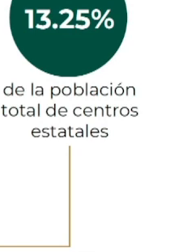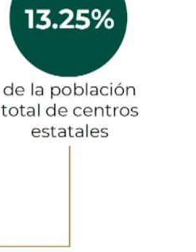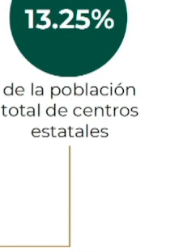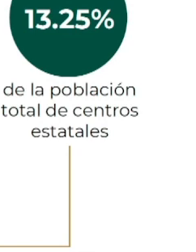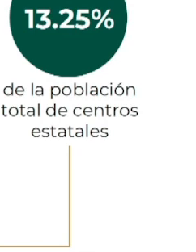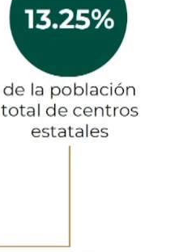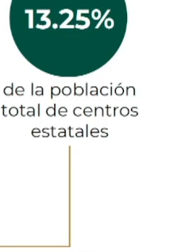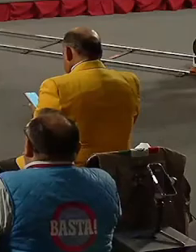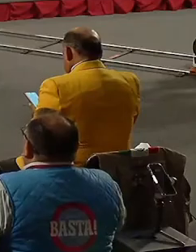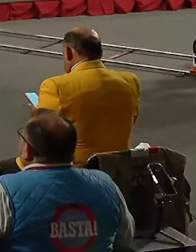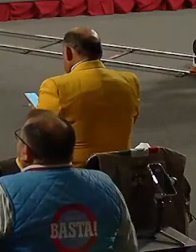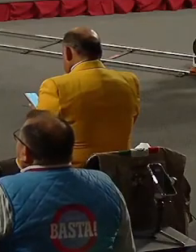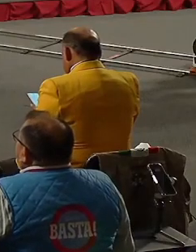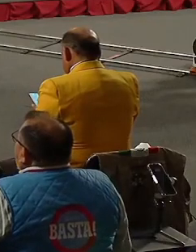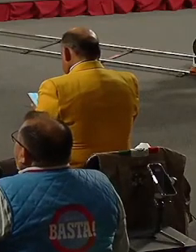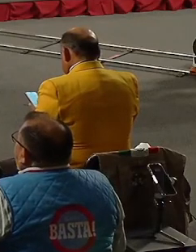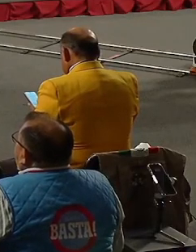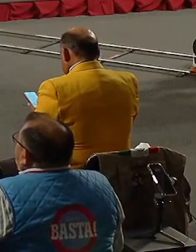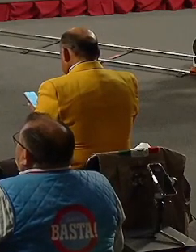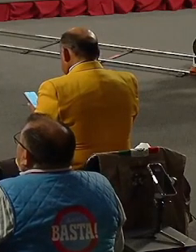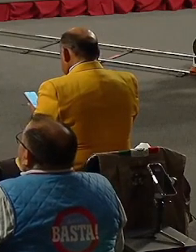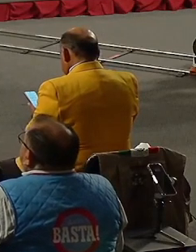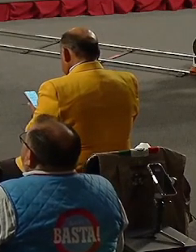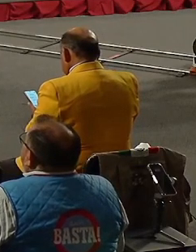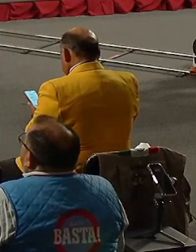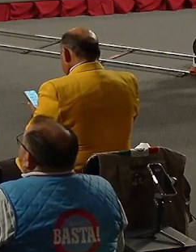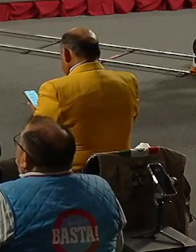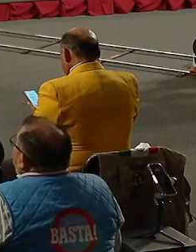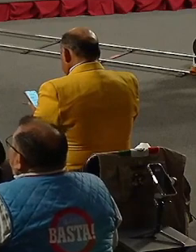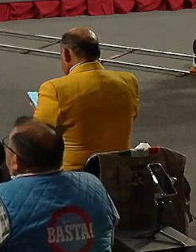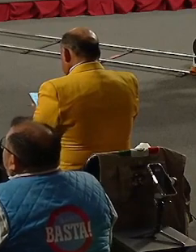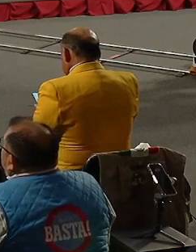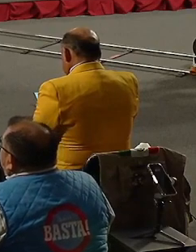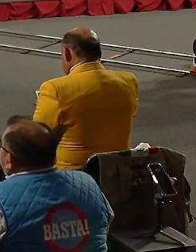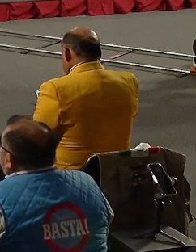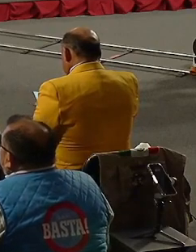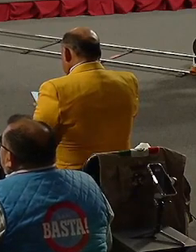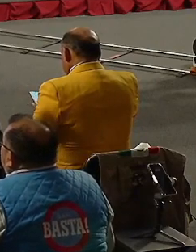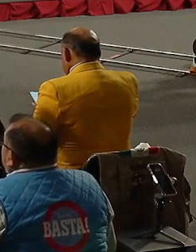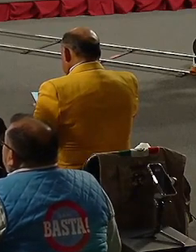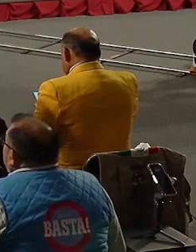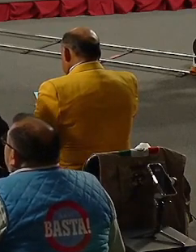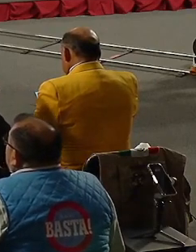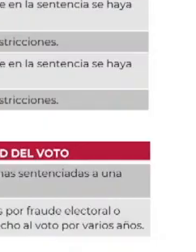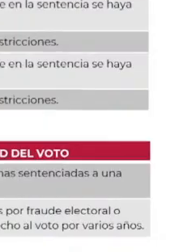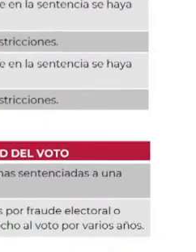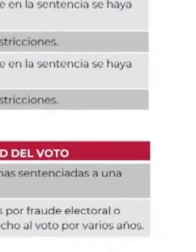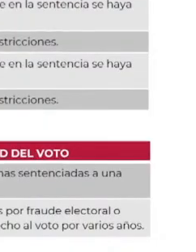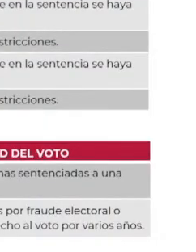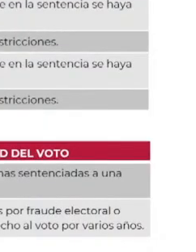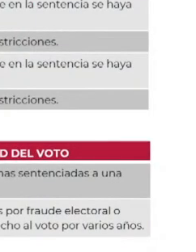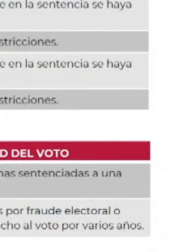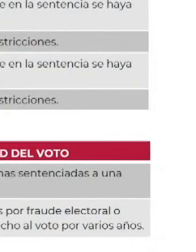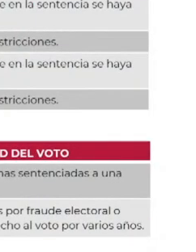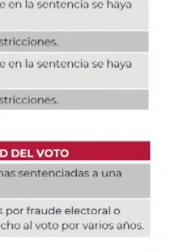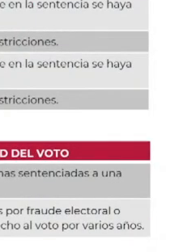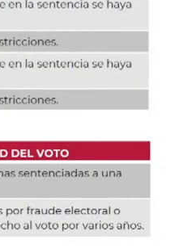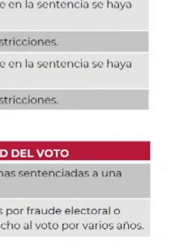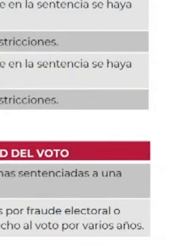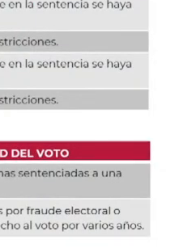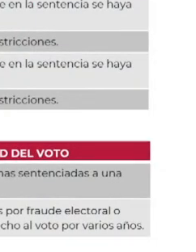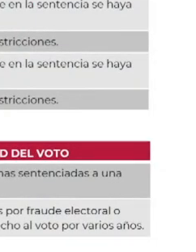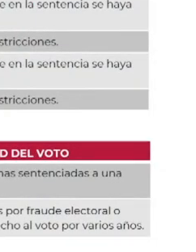dejó un cuadro en donde tenemos casos de otros países, en donde votan las personas